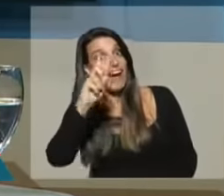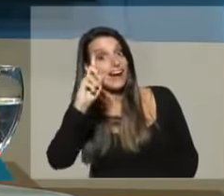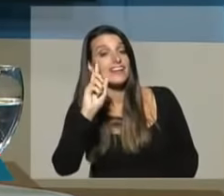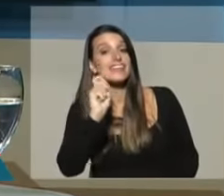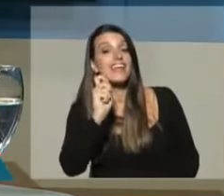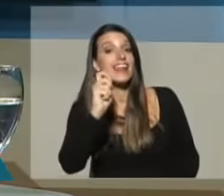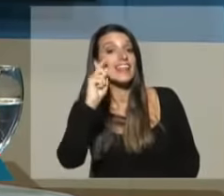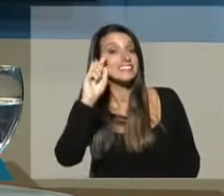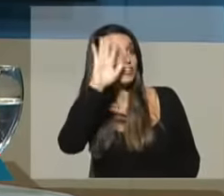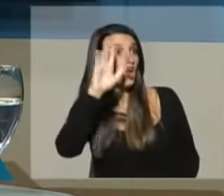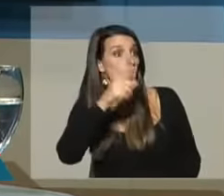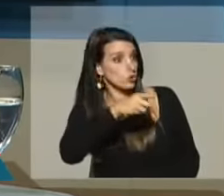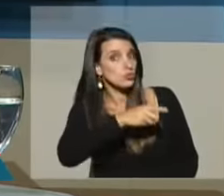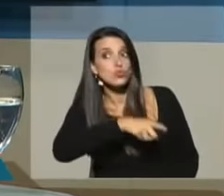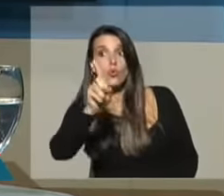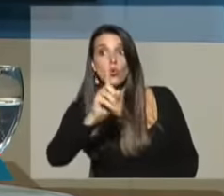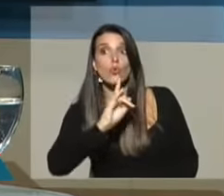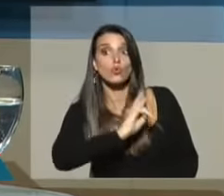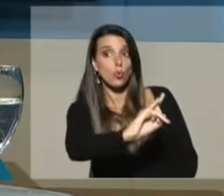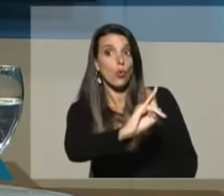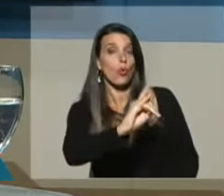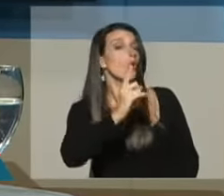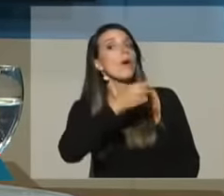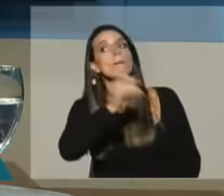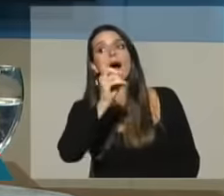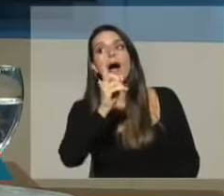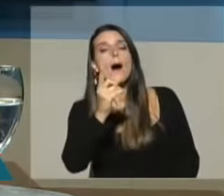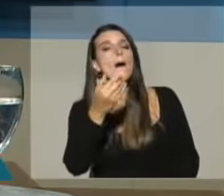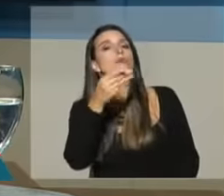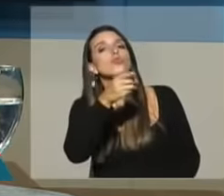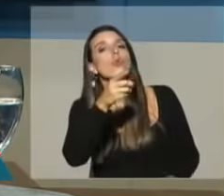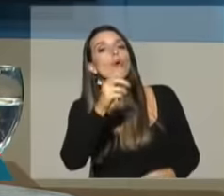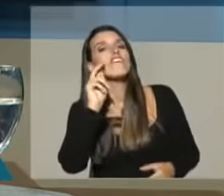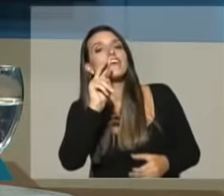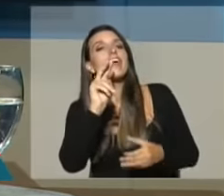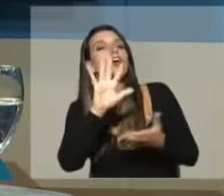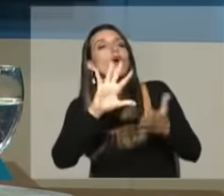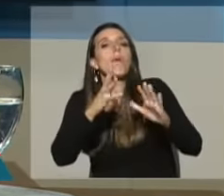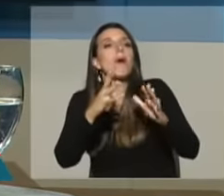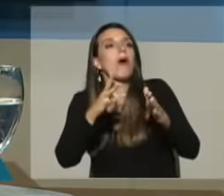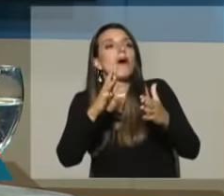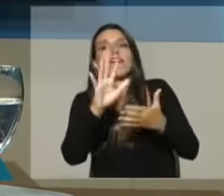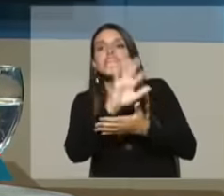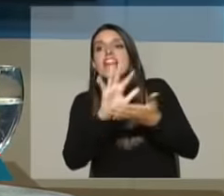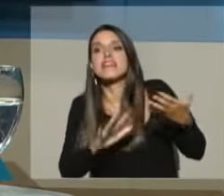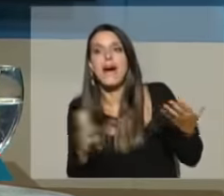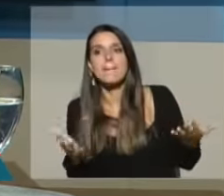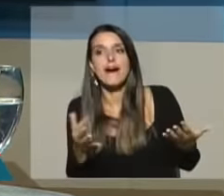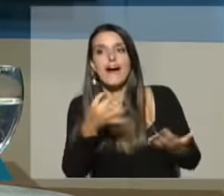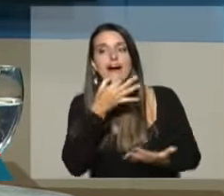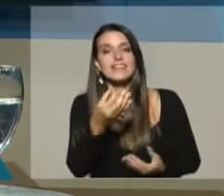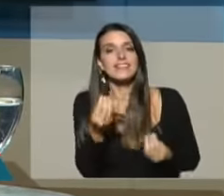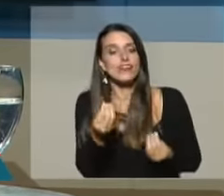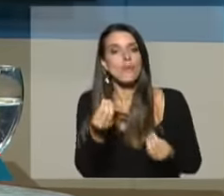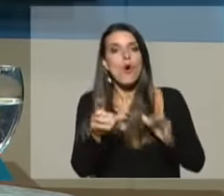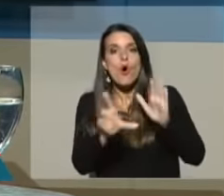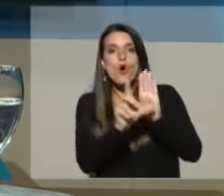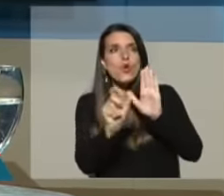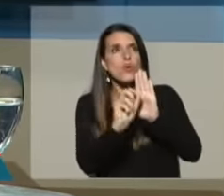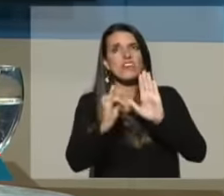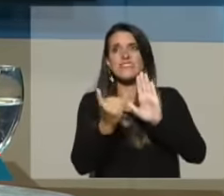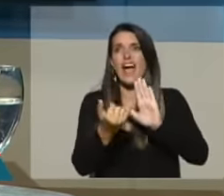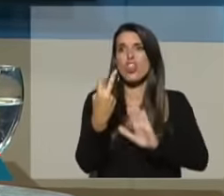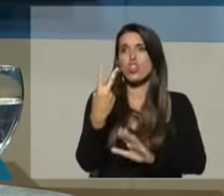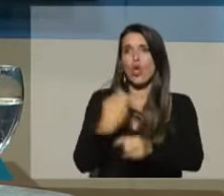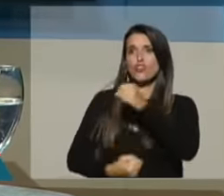el señor Michelini, porque el que ve fantasmas es él. La gran pregunta que hay que hacerle hoy al televidente es, la luz que está vigente desde hace